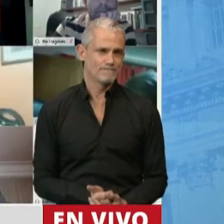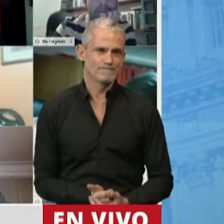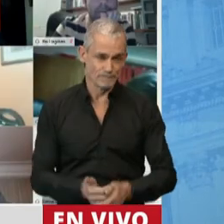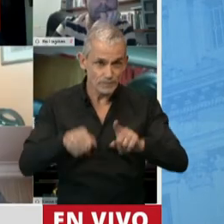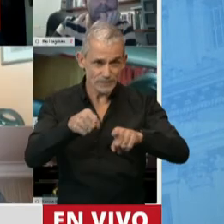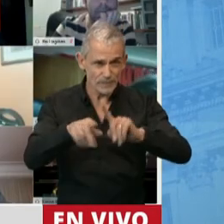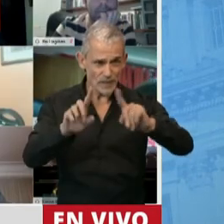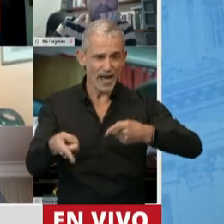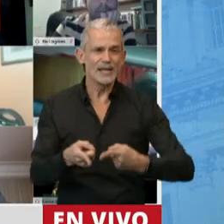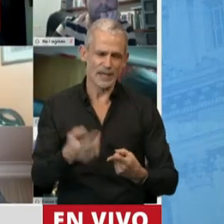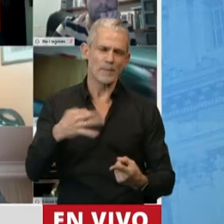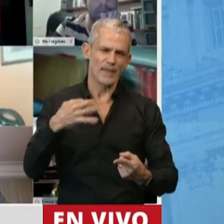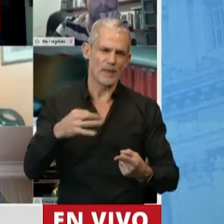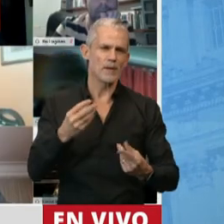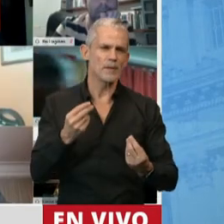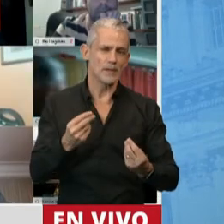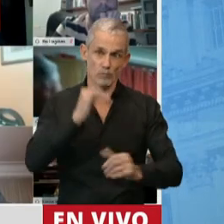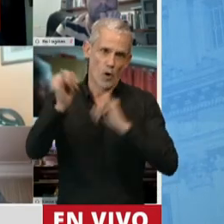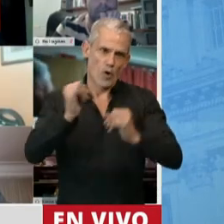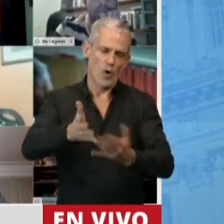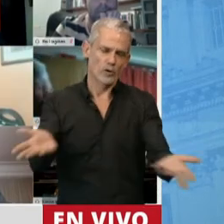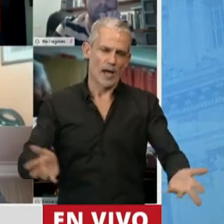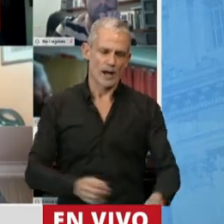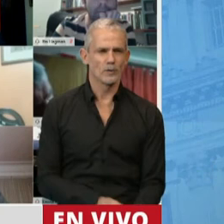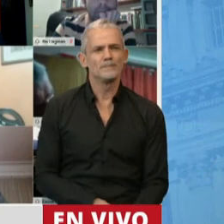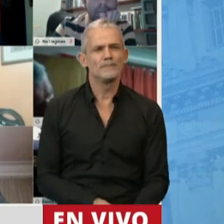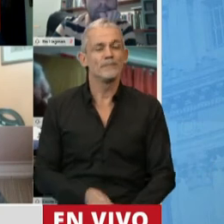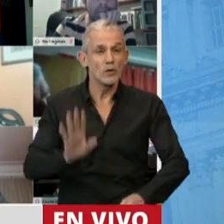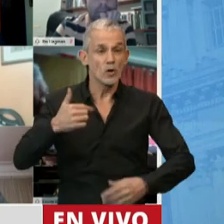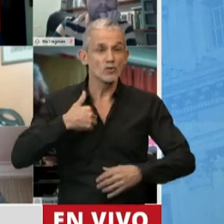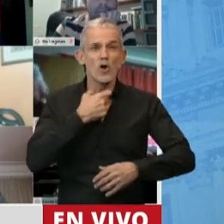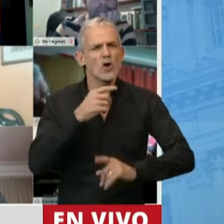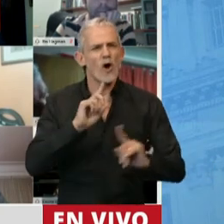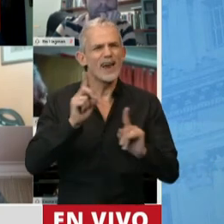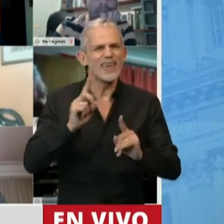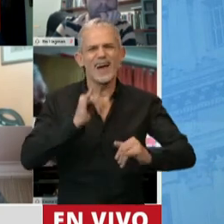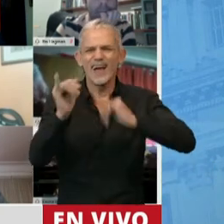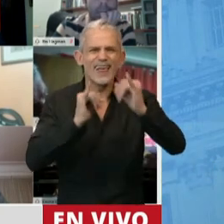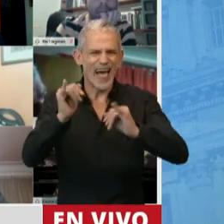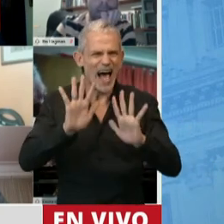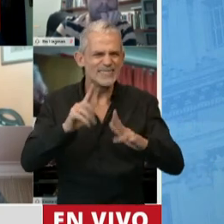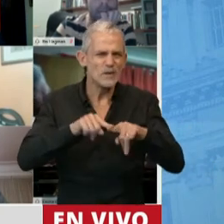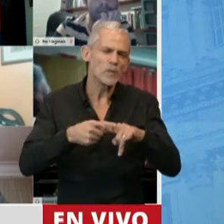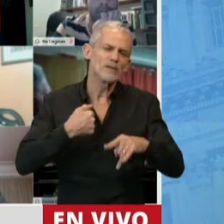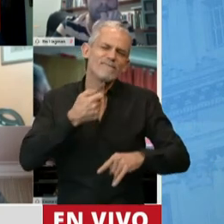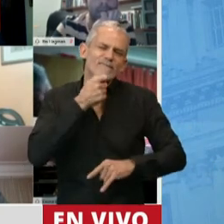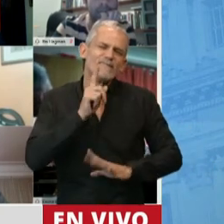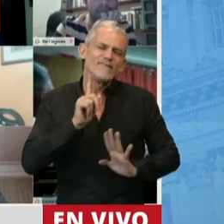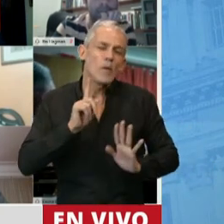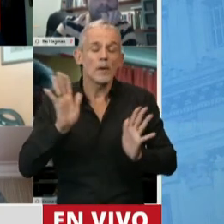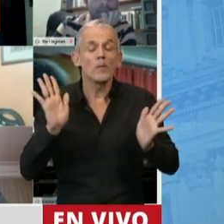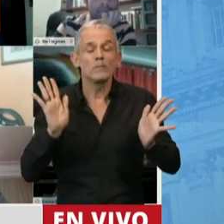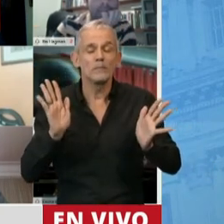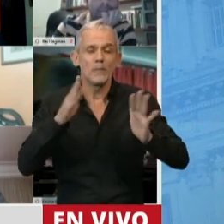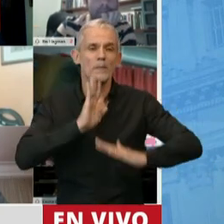también tenemos que ponerlo. Y la verdad que por ahí uno no quería hacer esta intervención. Me